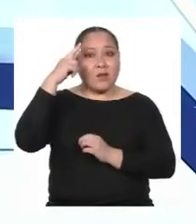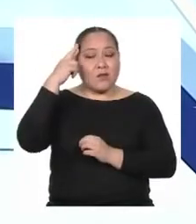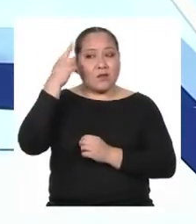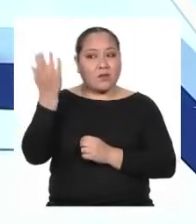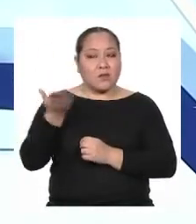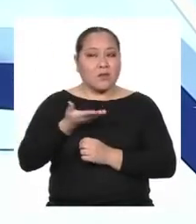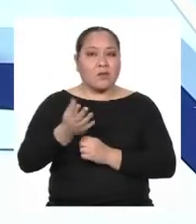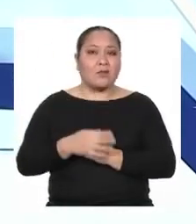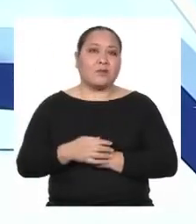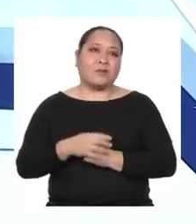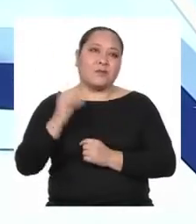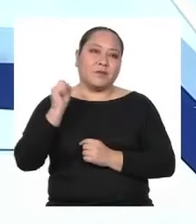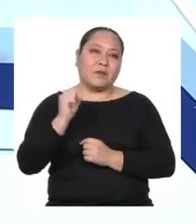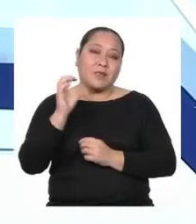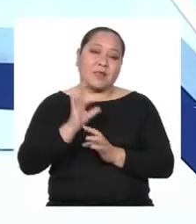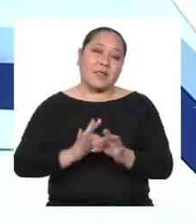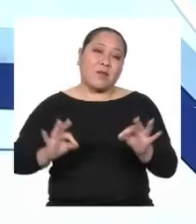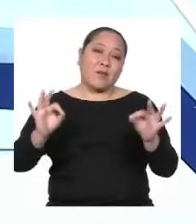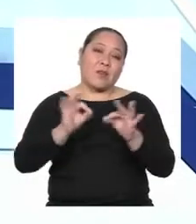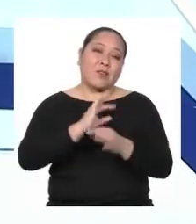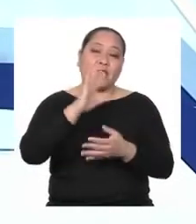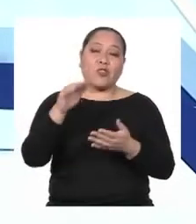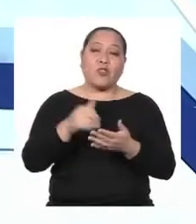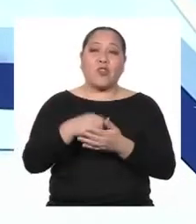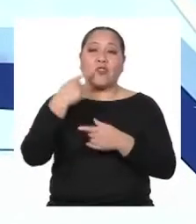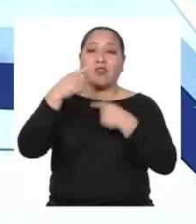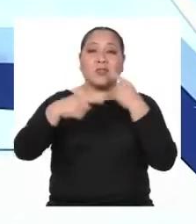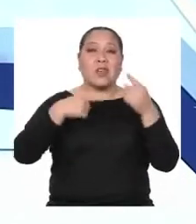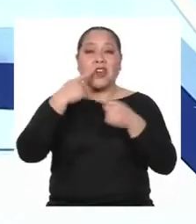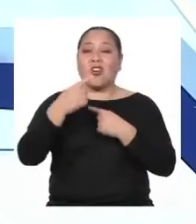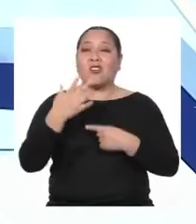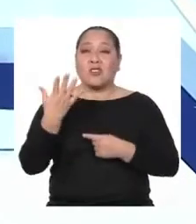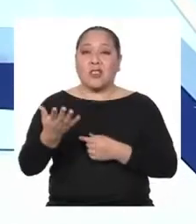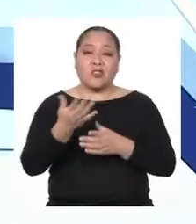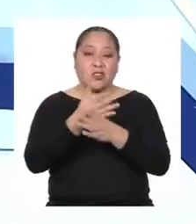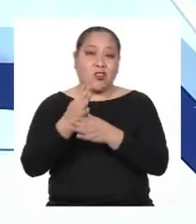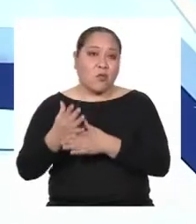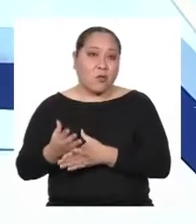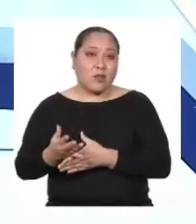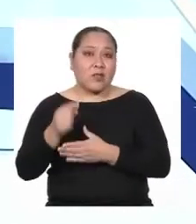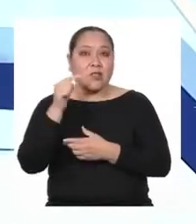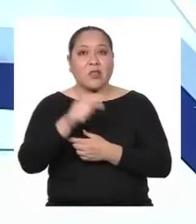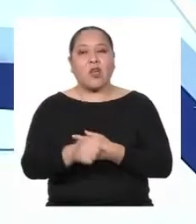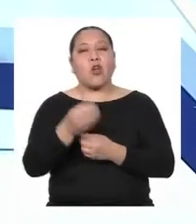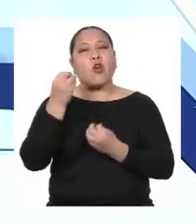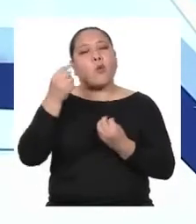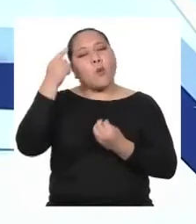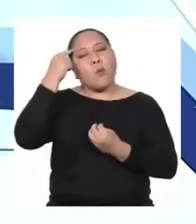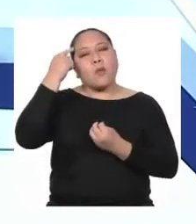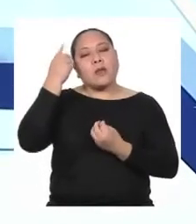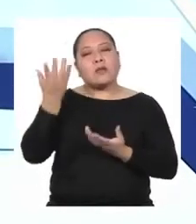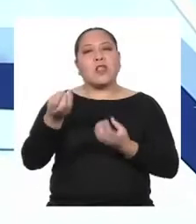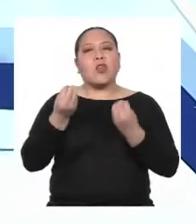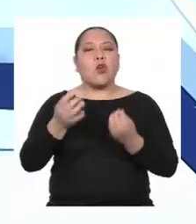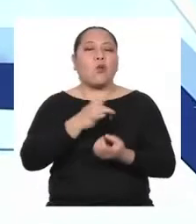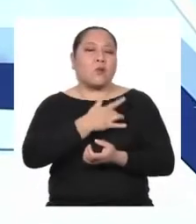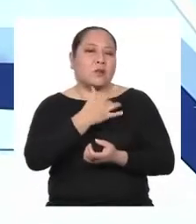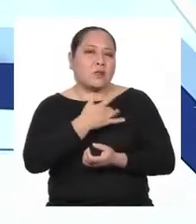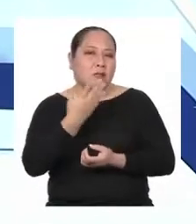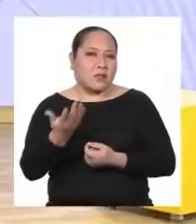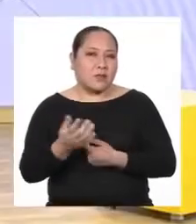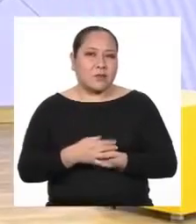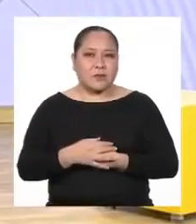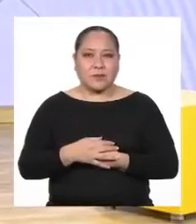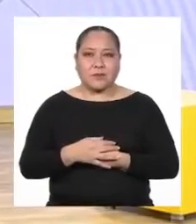dejan Ha sido valioso todo lo que nos han contado Y lo compartido sobre cómo pensamos y cómo nos sentimos